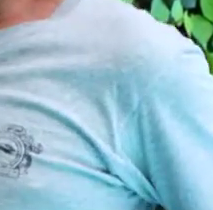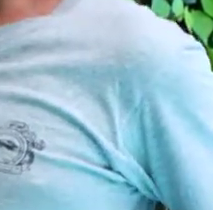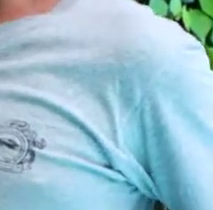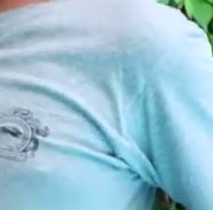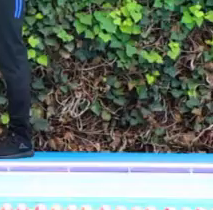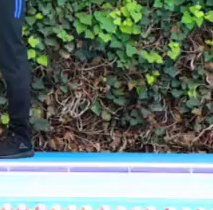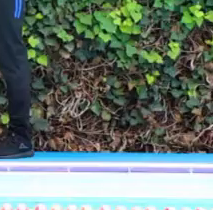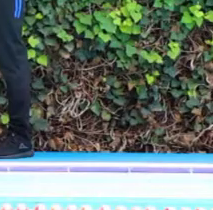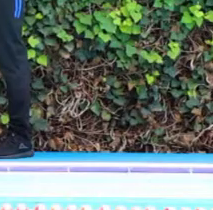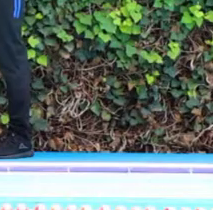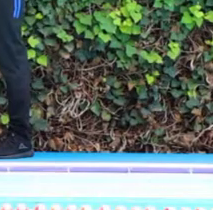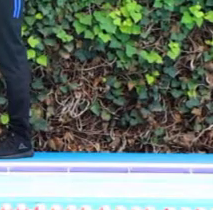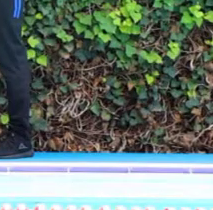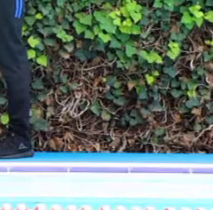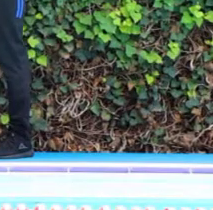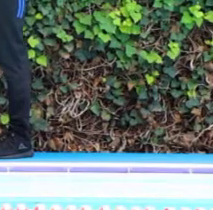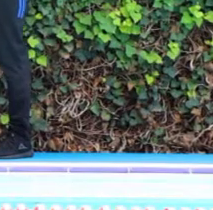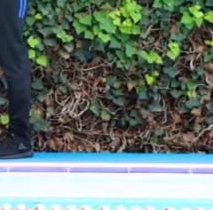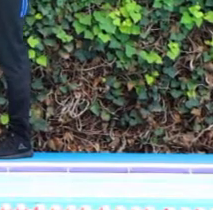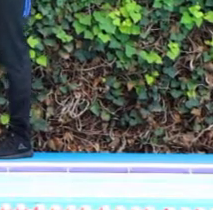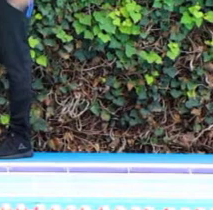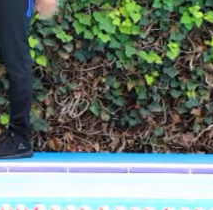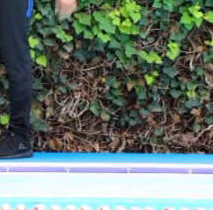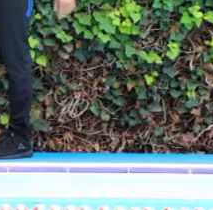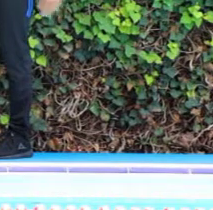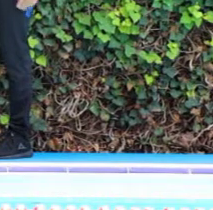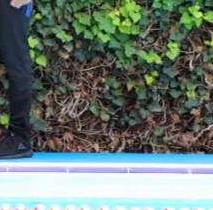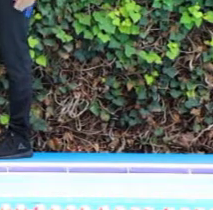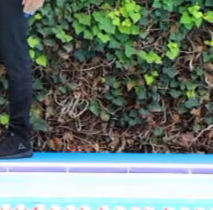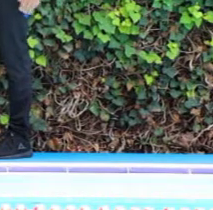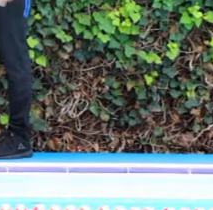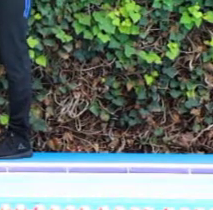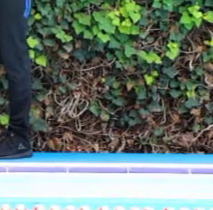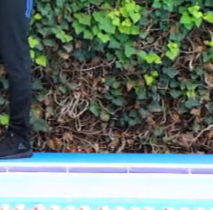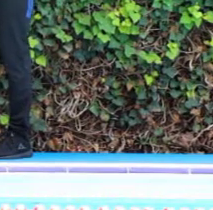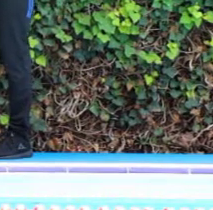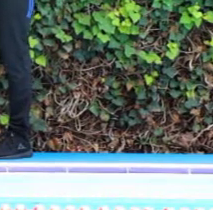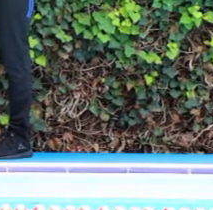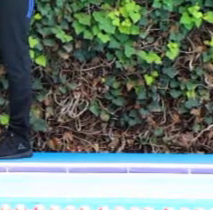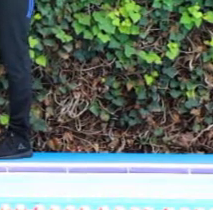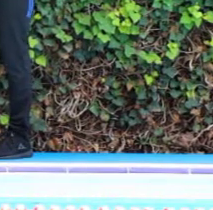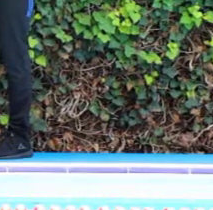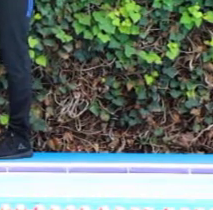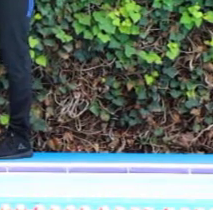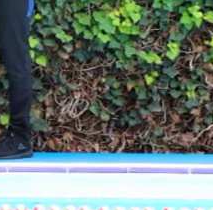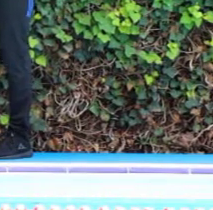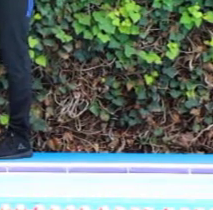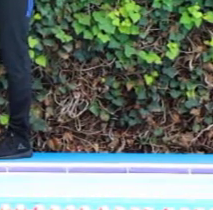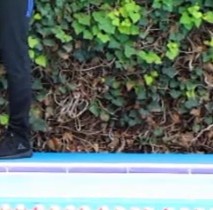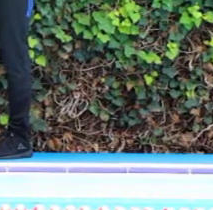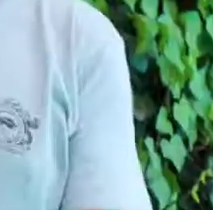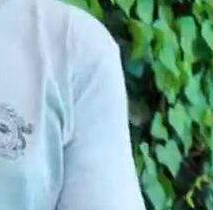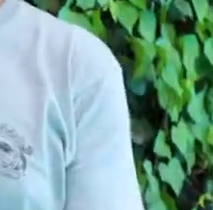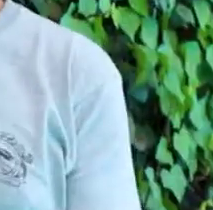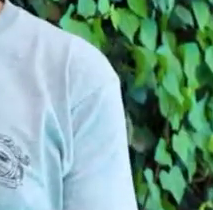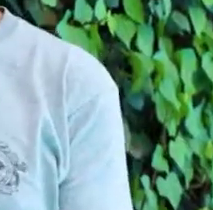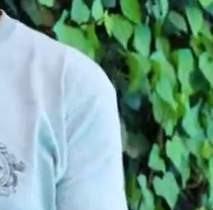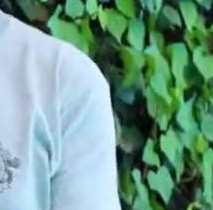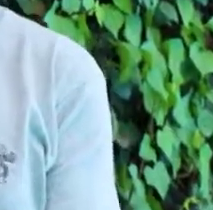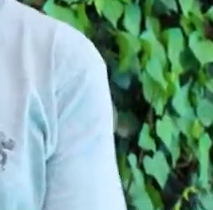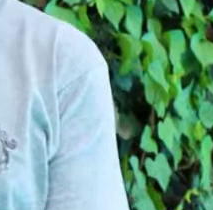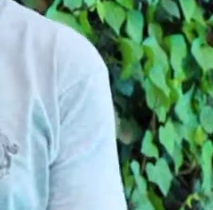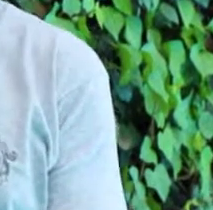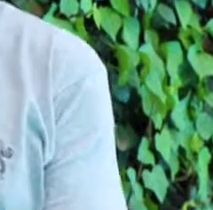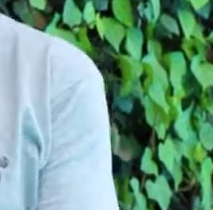en el suelo y nos vamos a estirar las piernas. Lo que vamos a hacer es elevar una pierna 10 veces